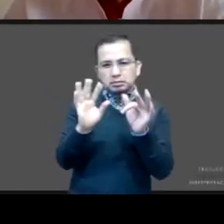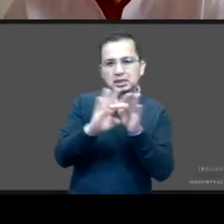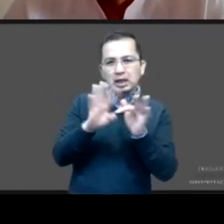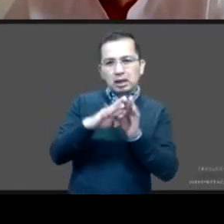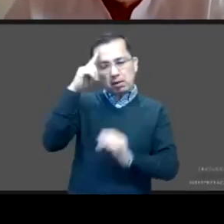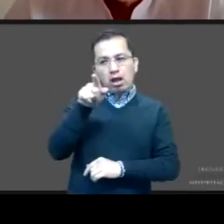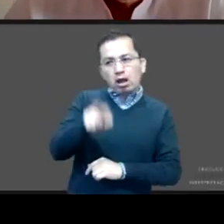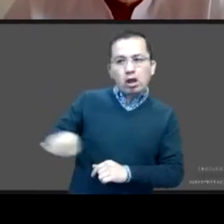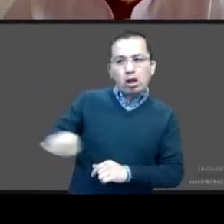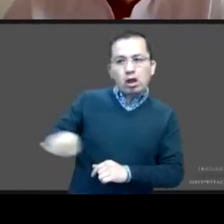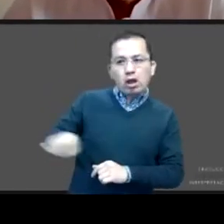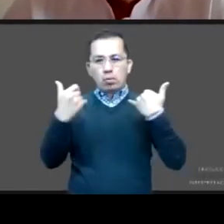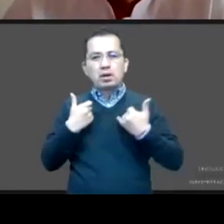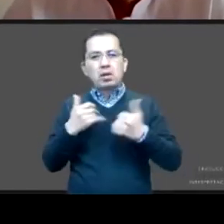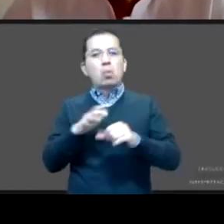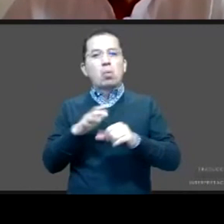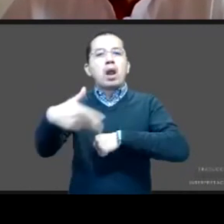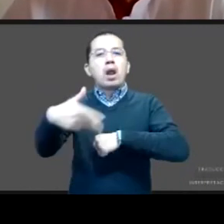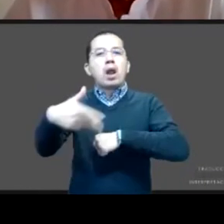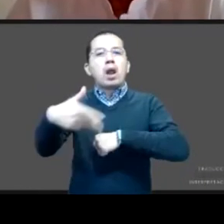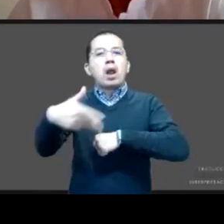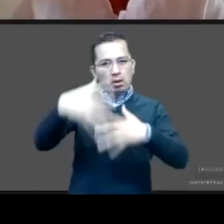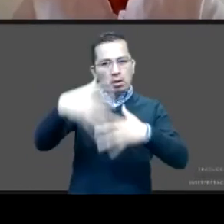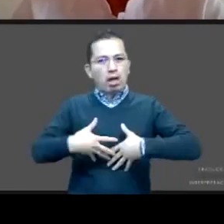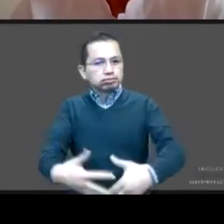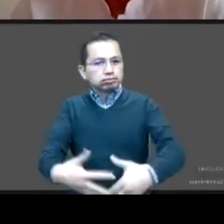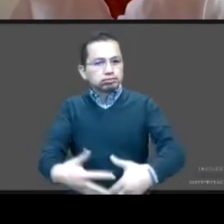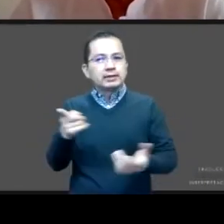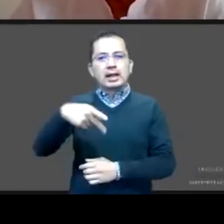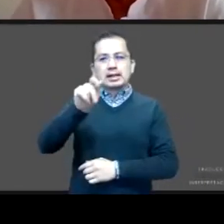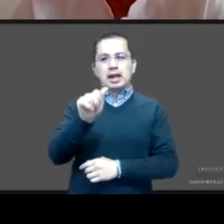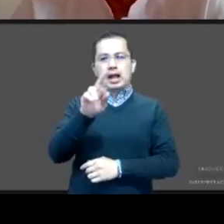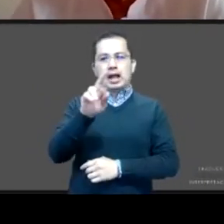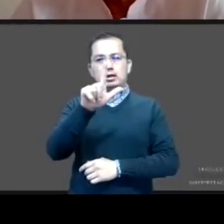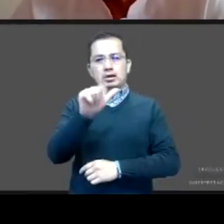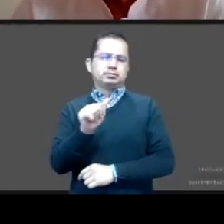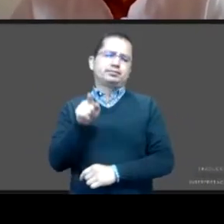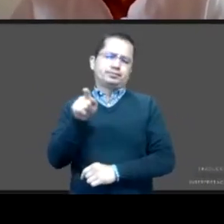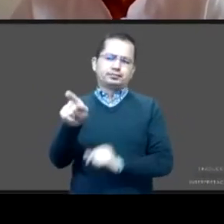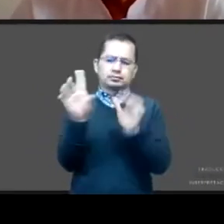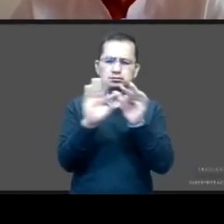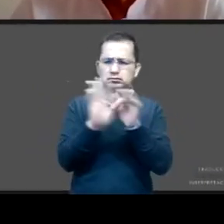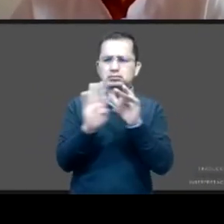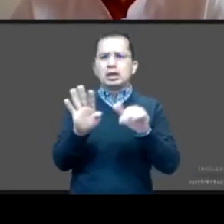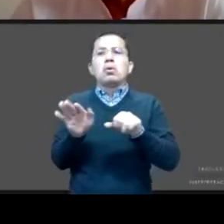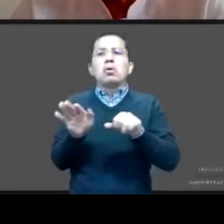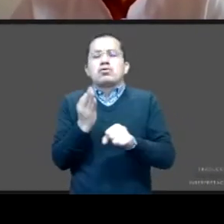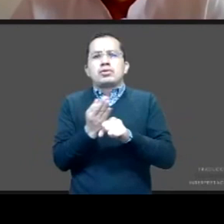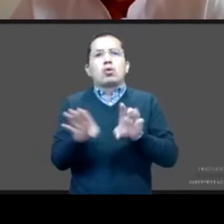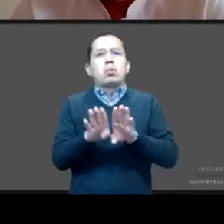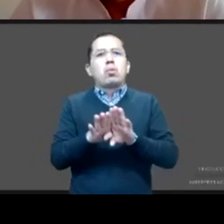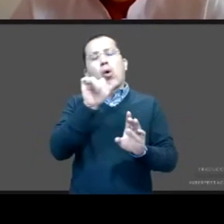Berdichevsky-Fellman para ir adentrándonos también a este otro panorama. ¿Qué tanto